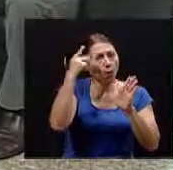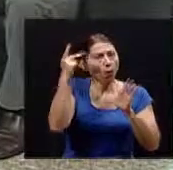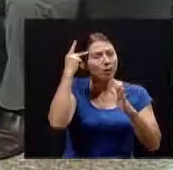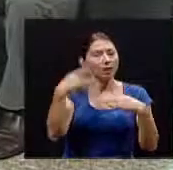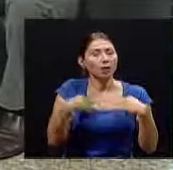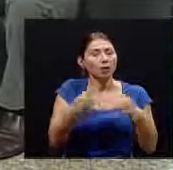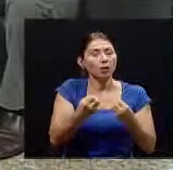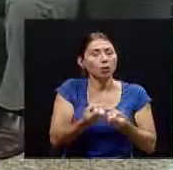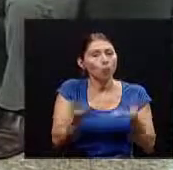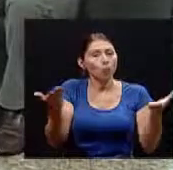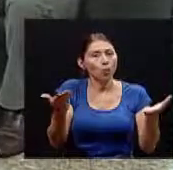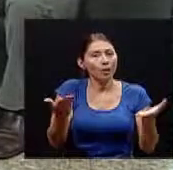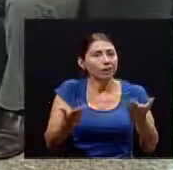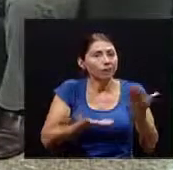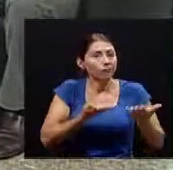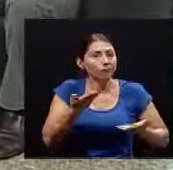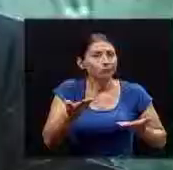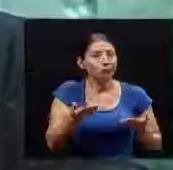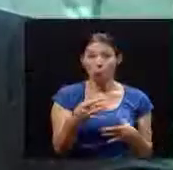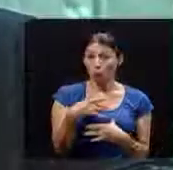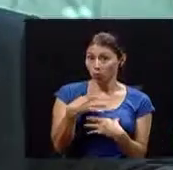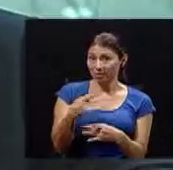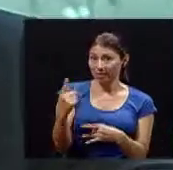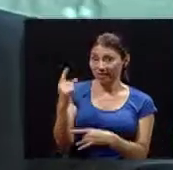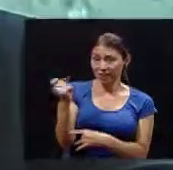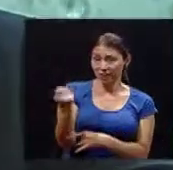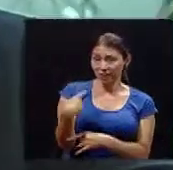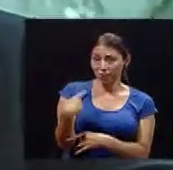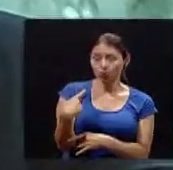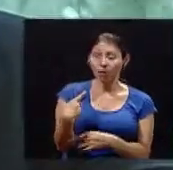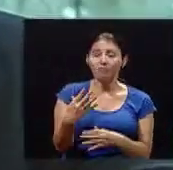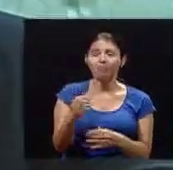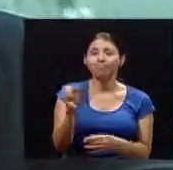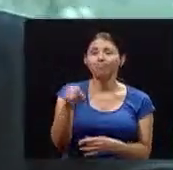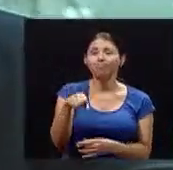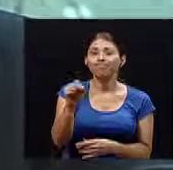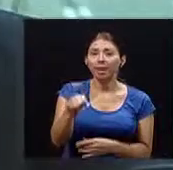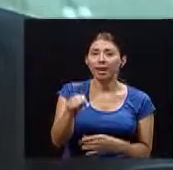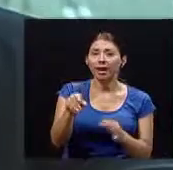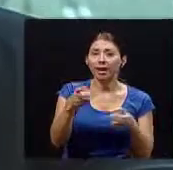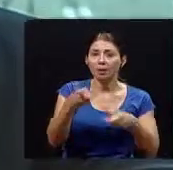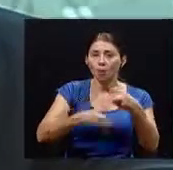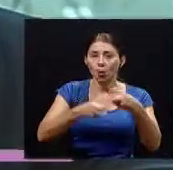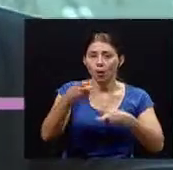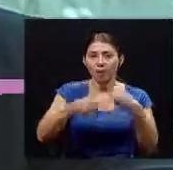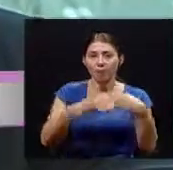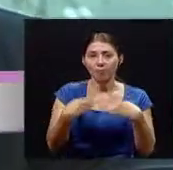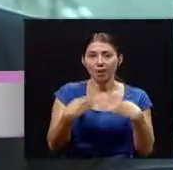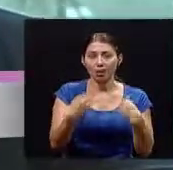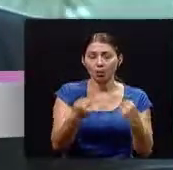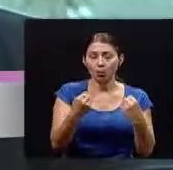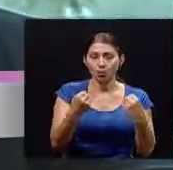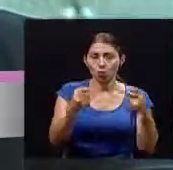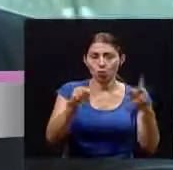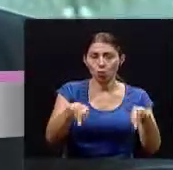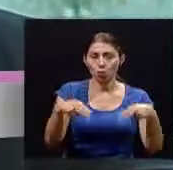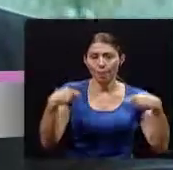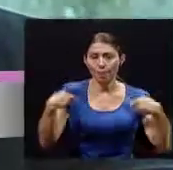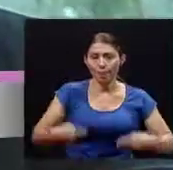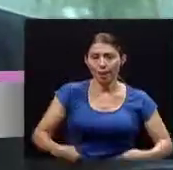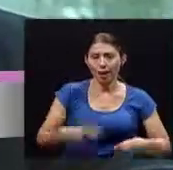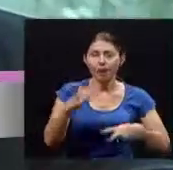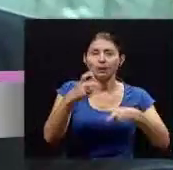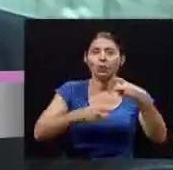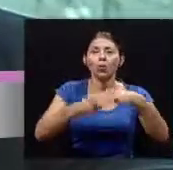desarrollarán en el país? muy interesante su pregunta definitivamente el problema de la salud humana